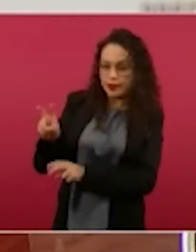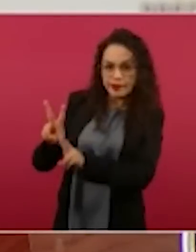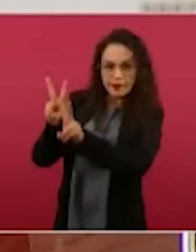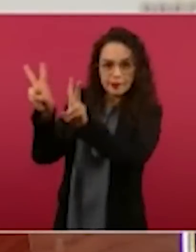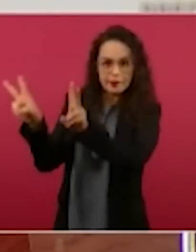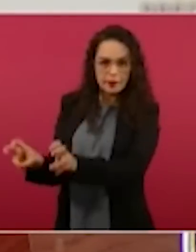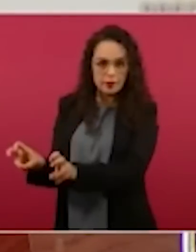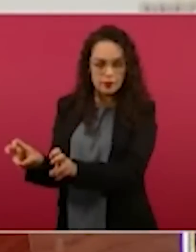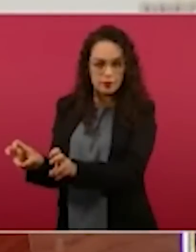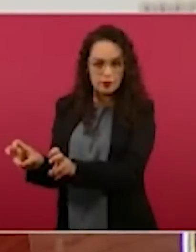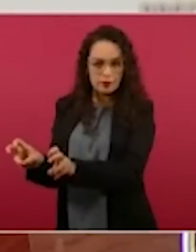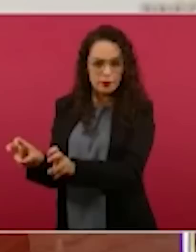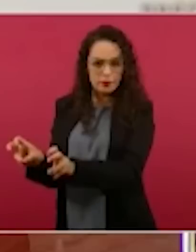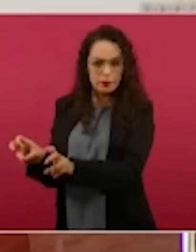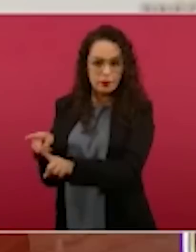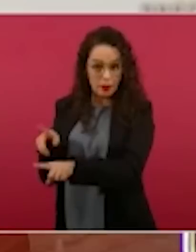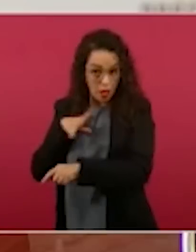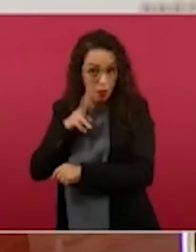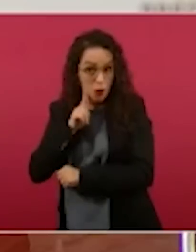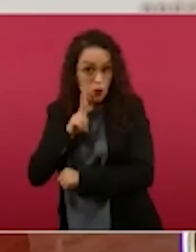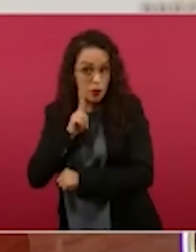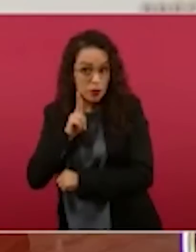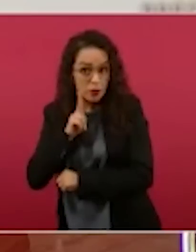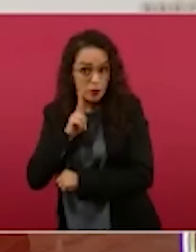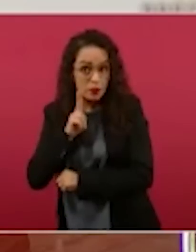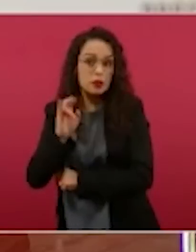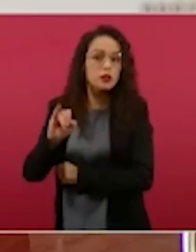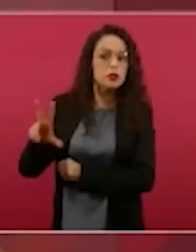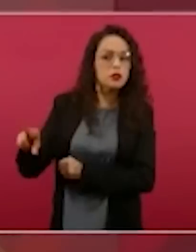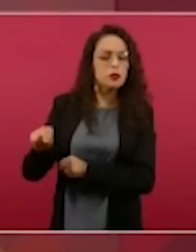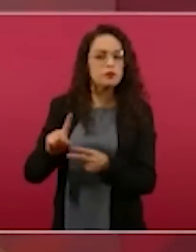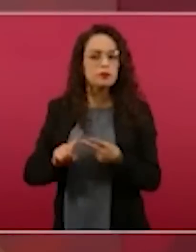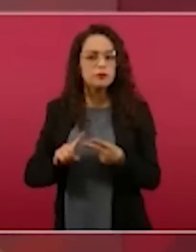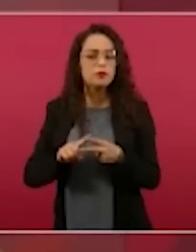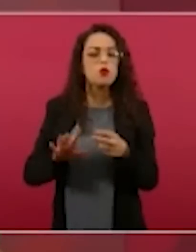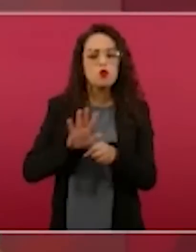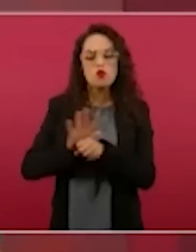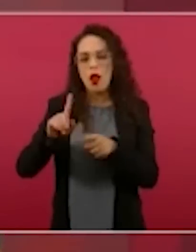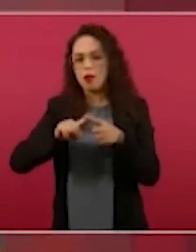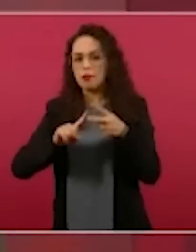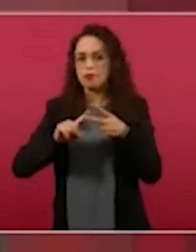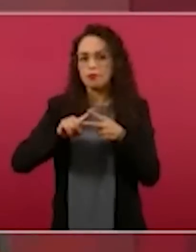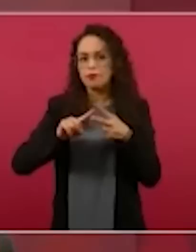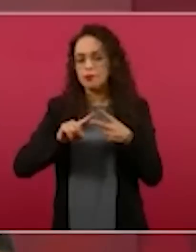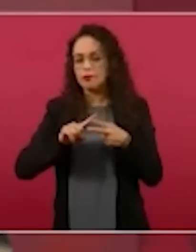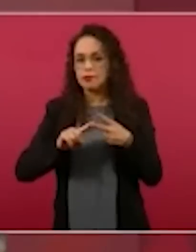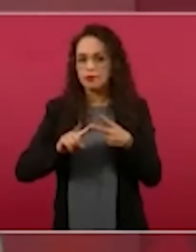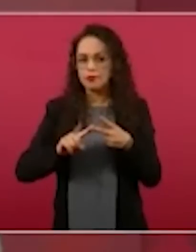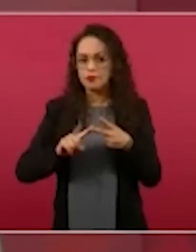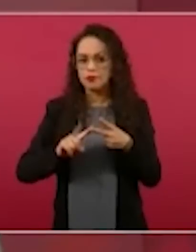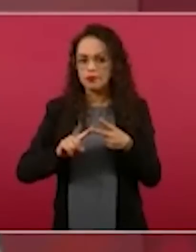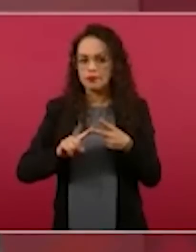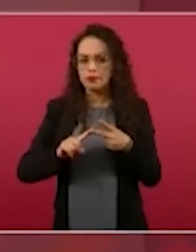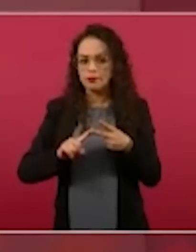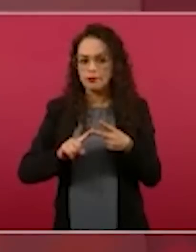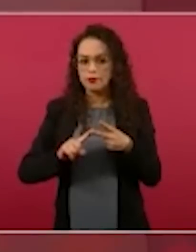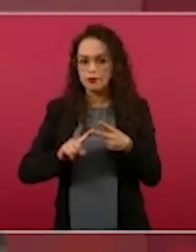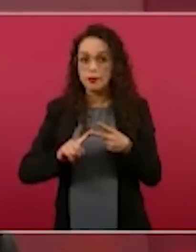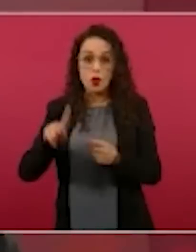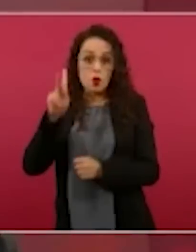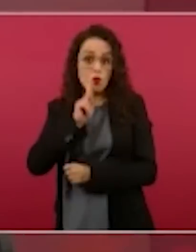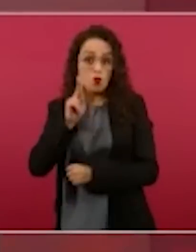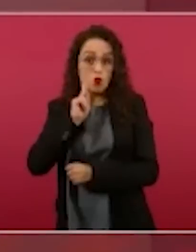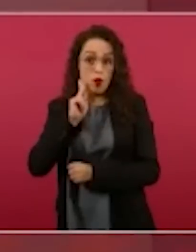Es decir, a ver, ¿hay pruebas? No hay pruebas, no pruebas. Y si son buenas las